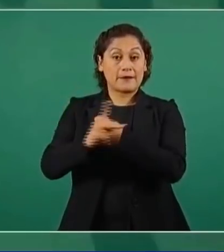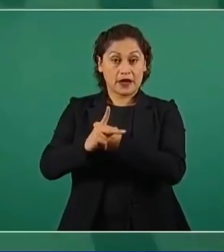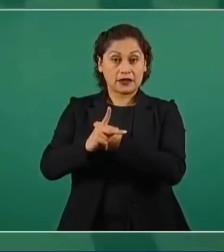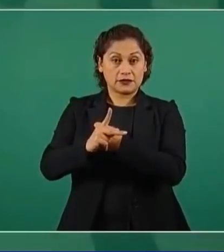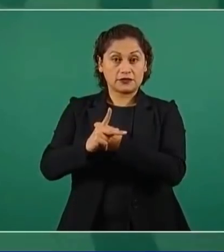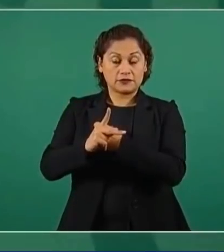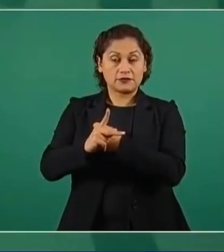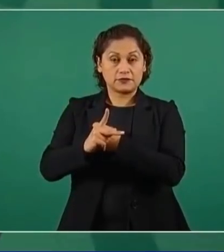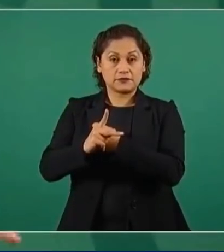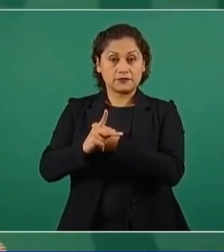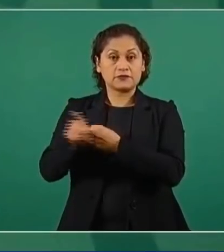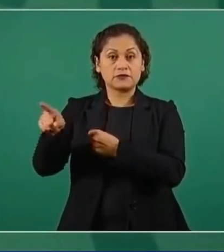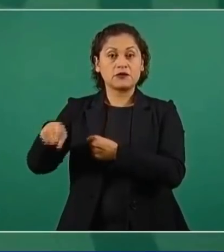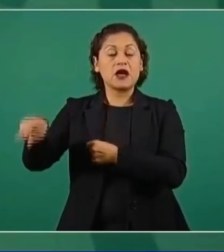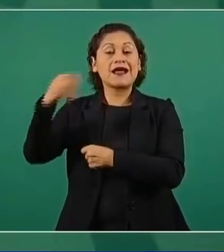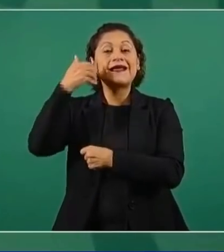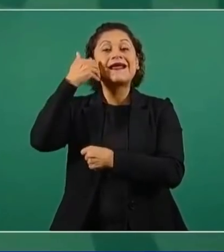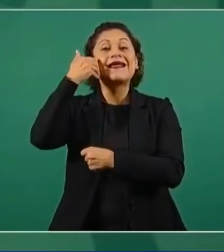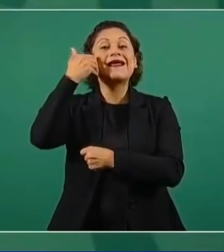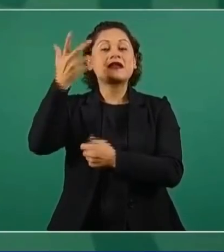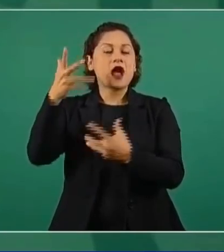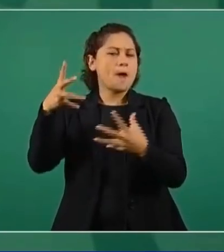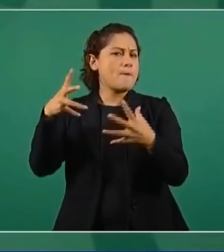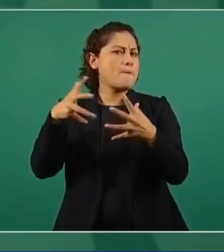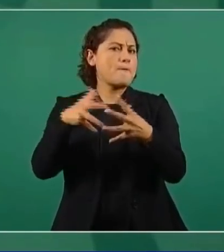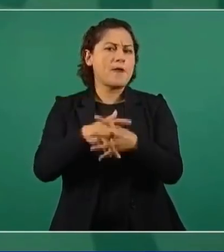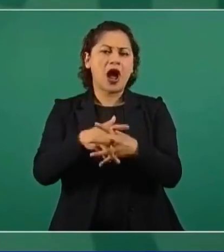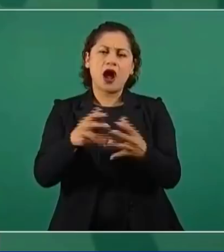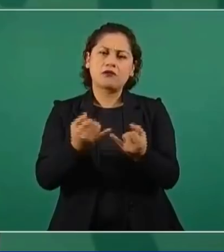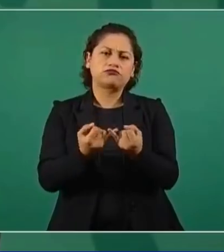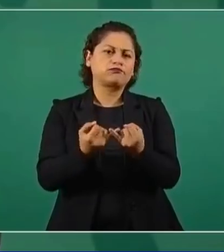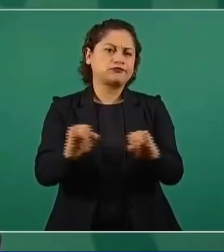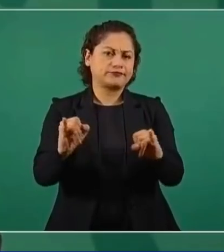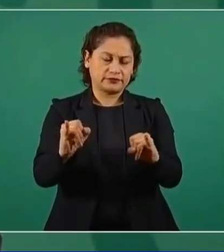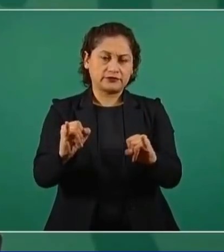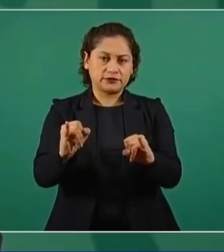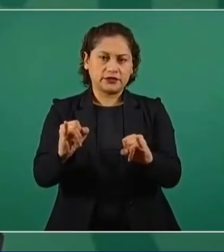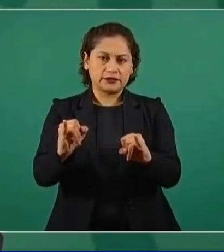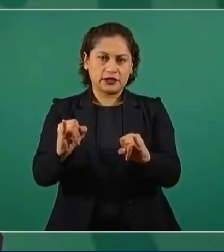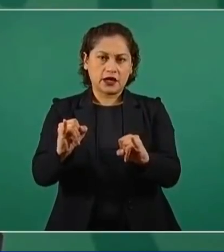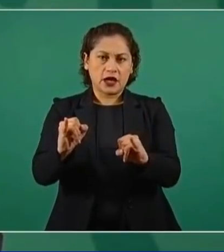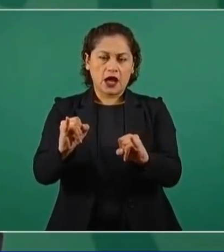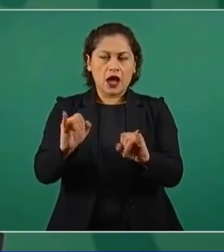conseguir su independencia. Podemos o no estar de acuerdo,